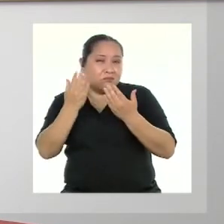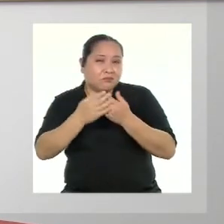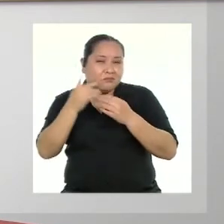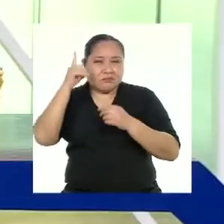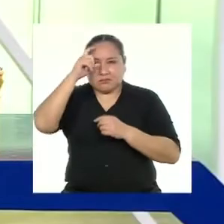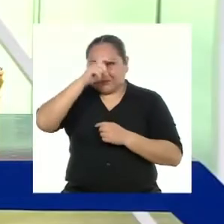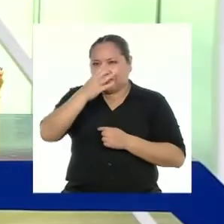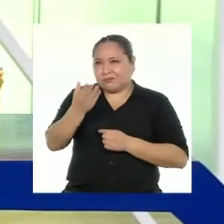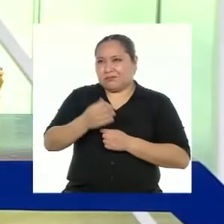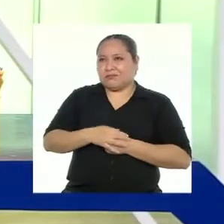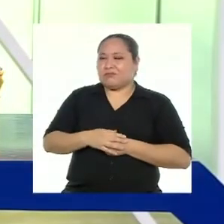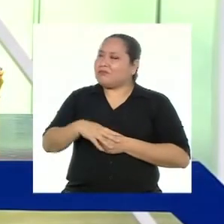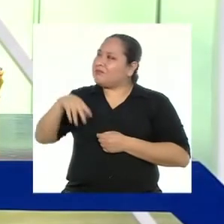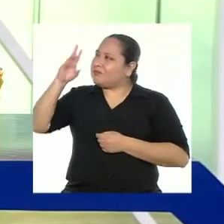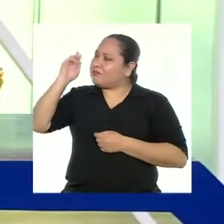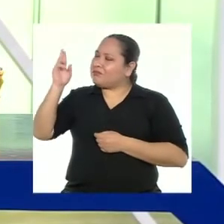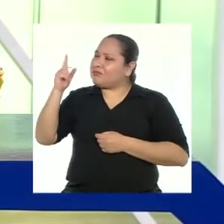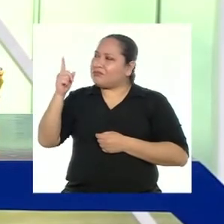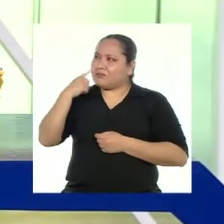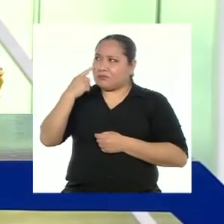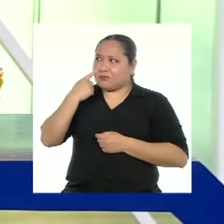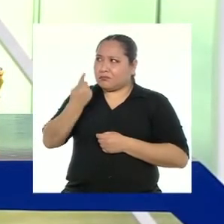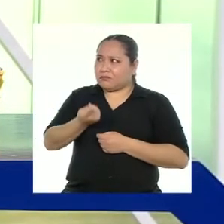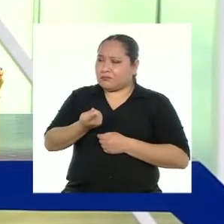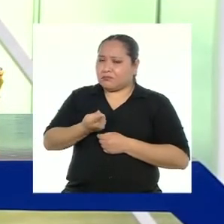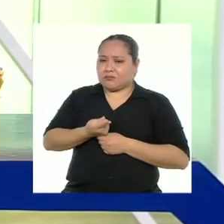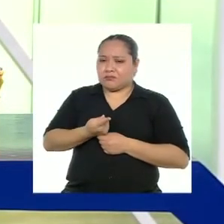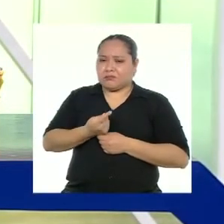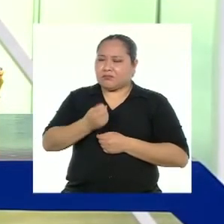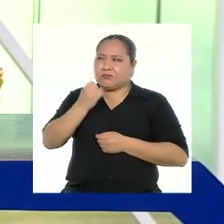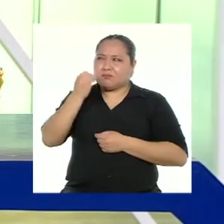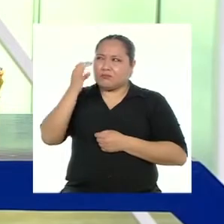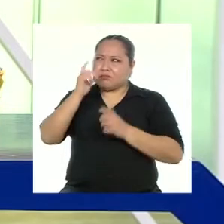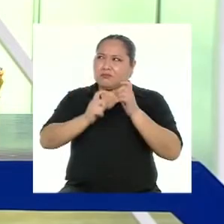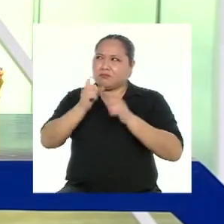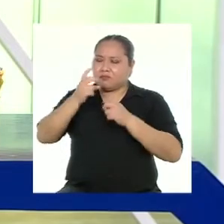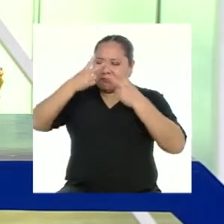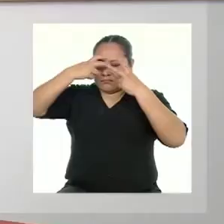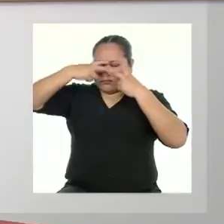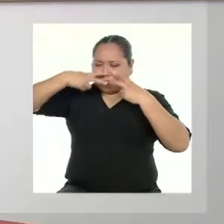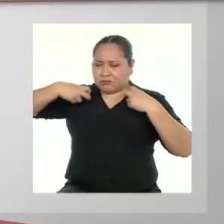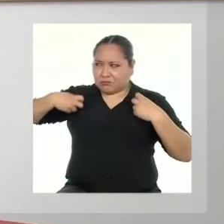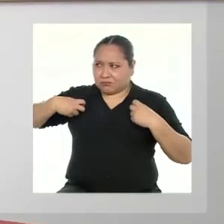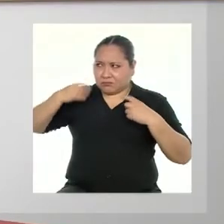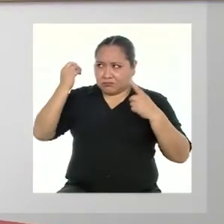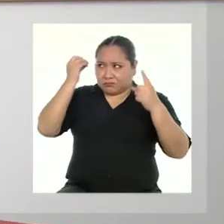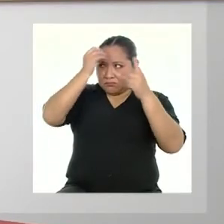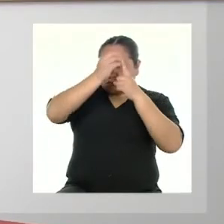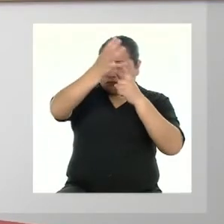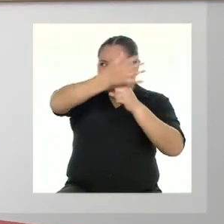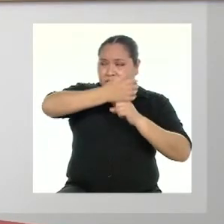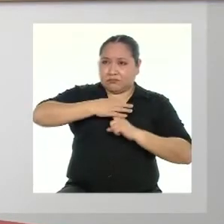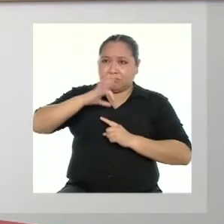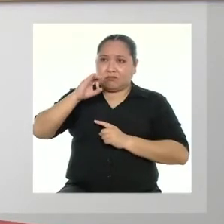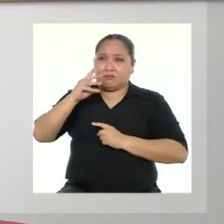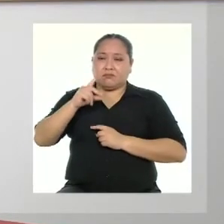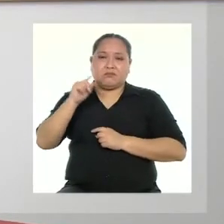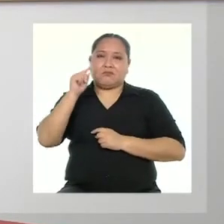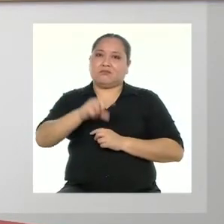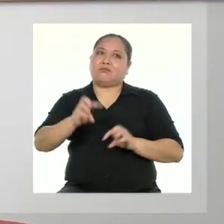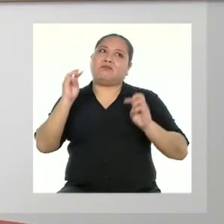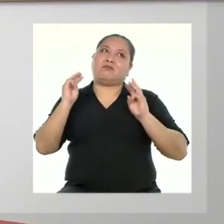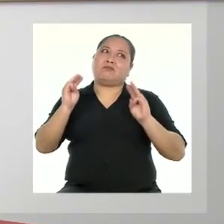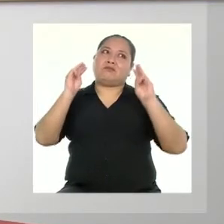difícil? Profesora ¿Conoce a alguien que haya alcanzado sus metas con un análisis FODA? El FODA no es milagroso